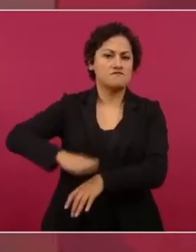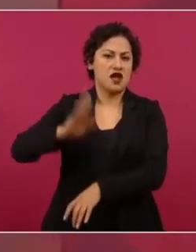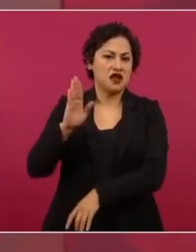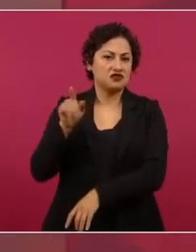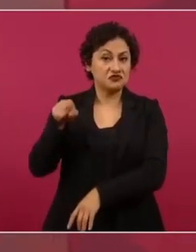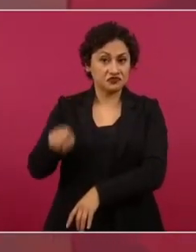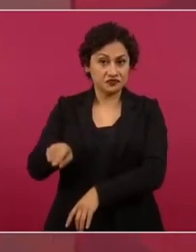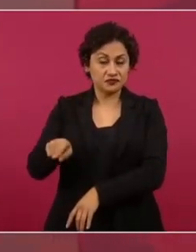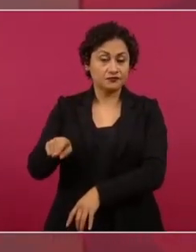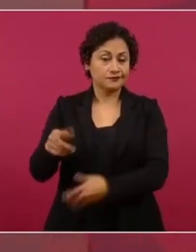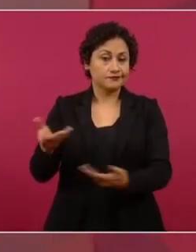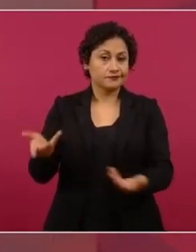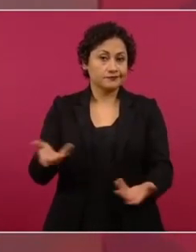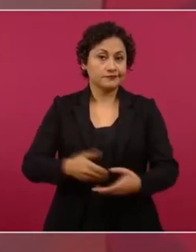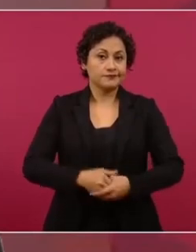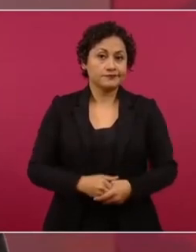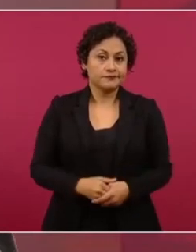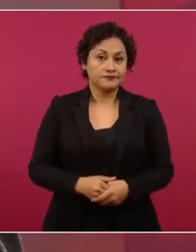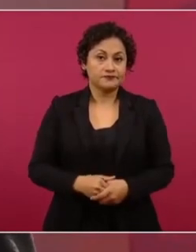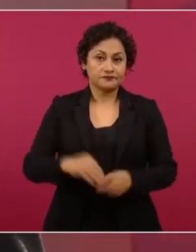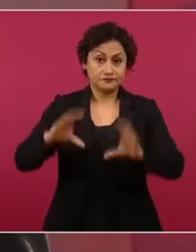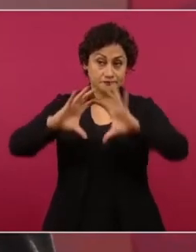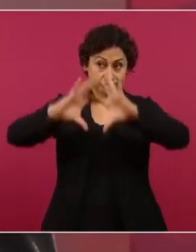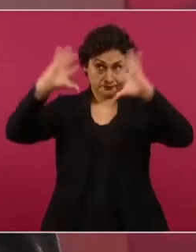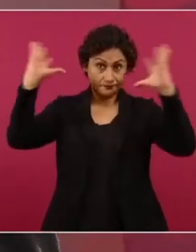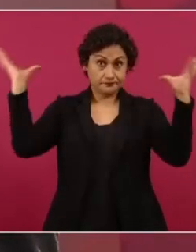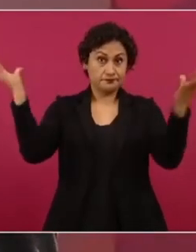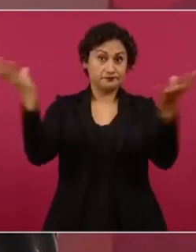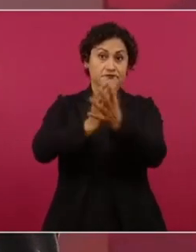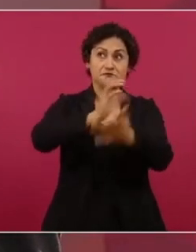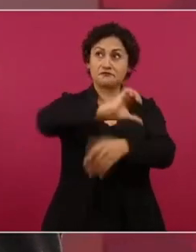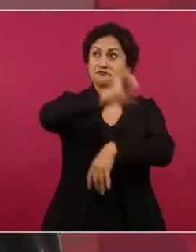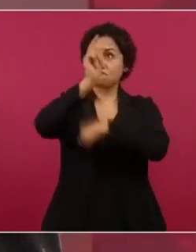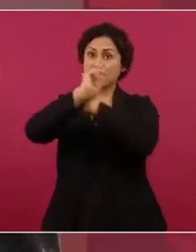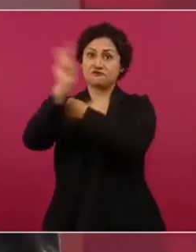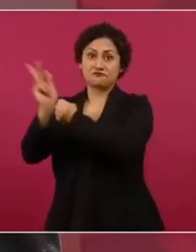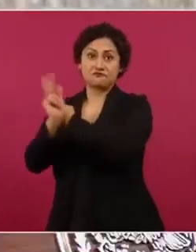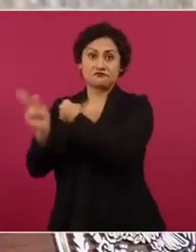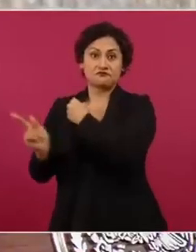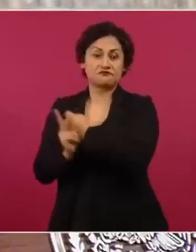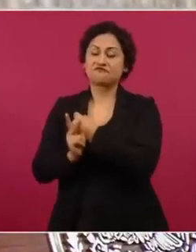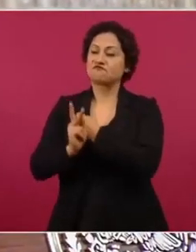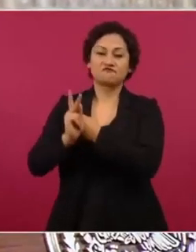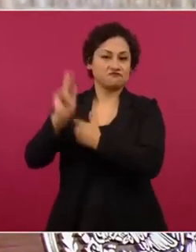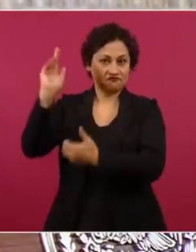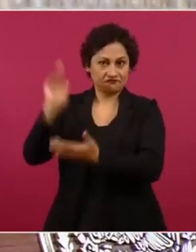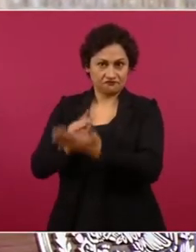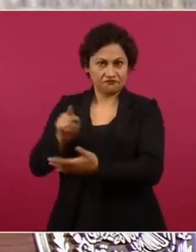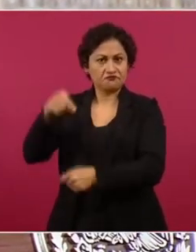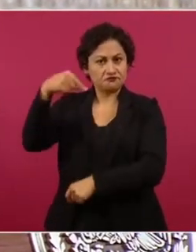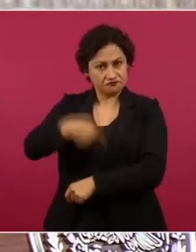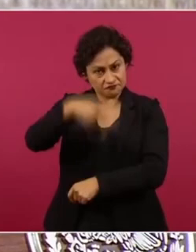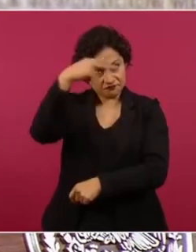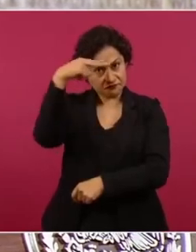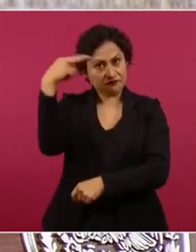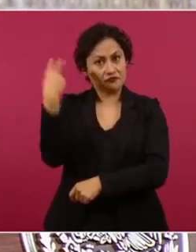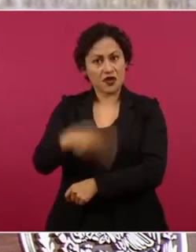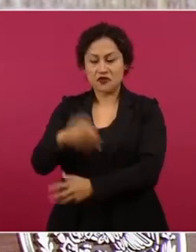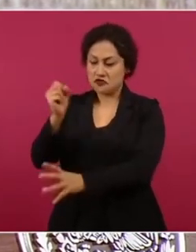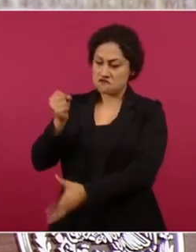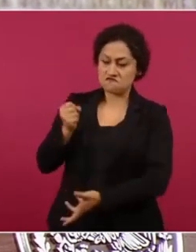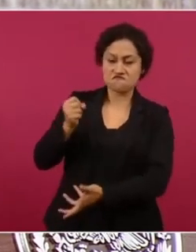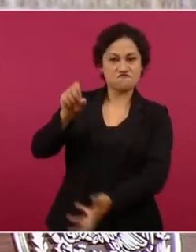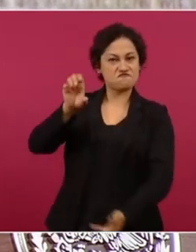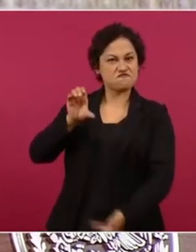en el mundo para la organización de elecciones.